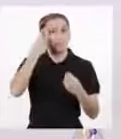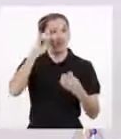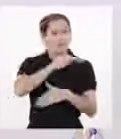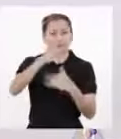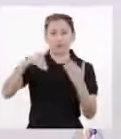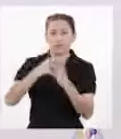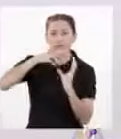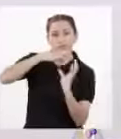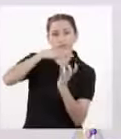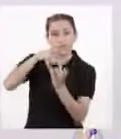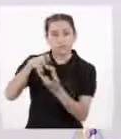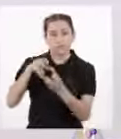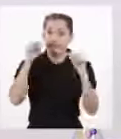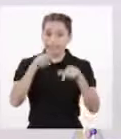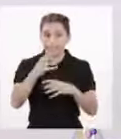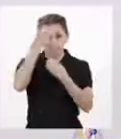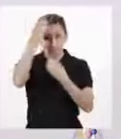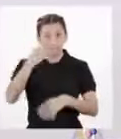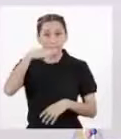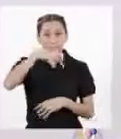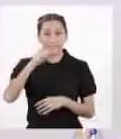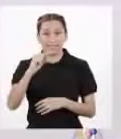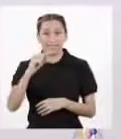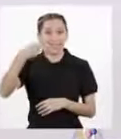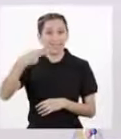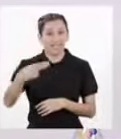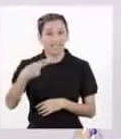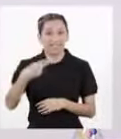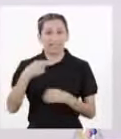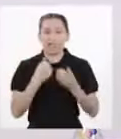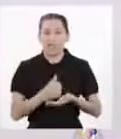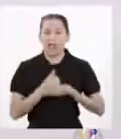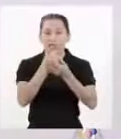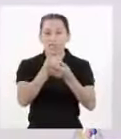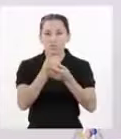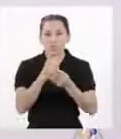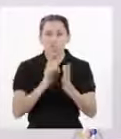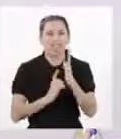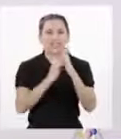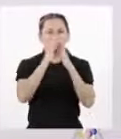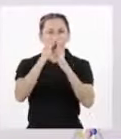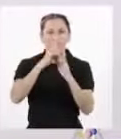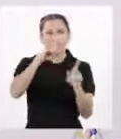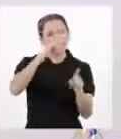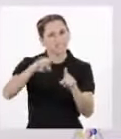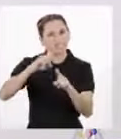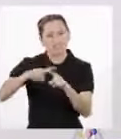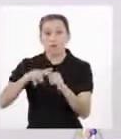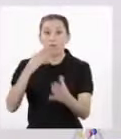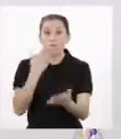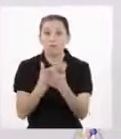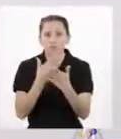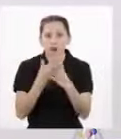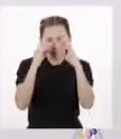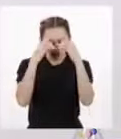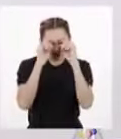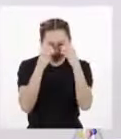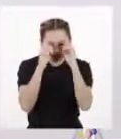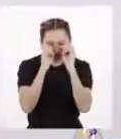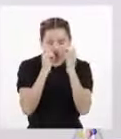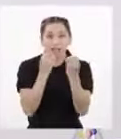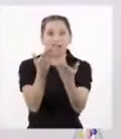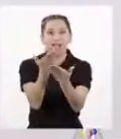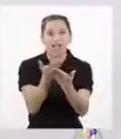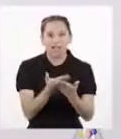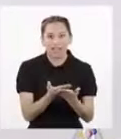La información obtenida por el PGH ha permitido el desarrollo de sofisticados test o pruebas de diagnóstico genético